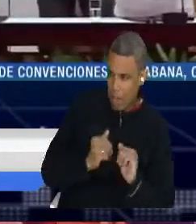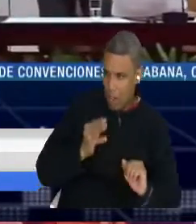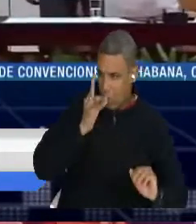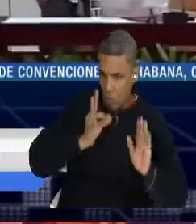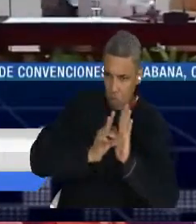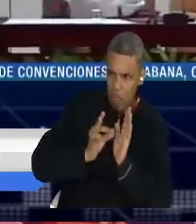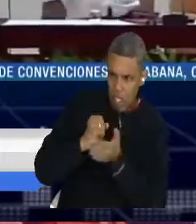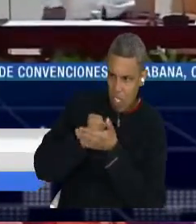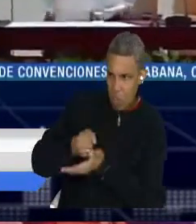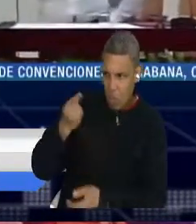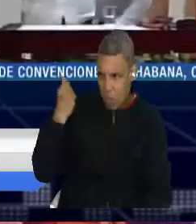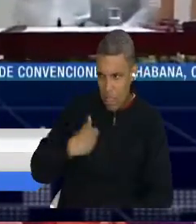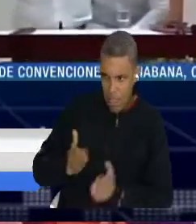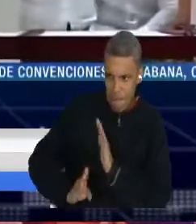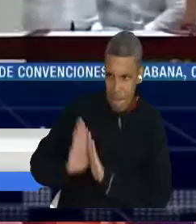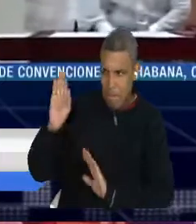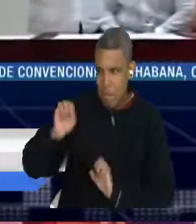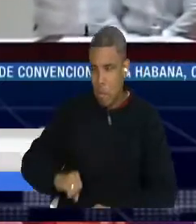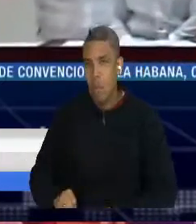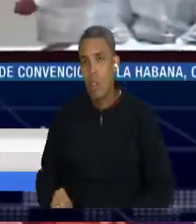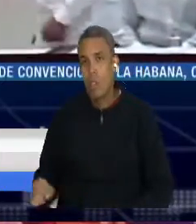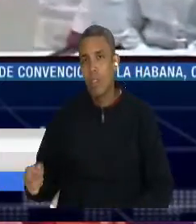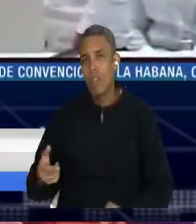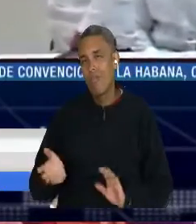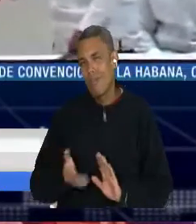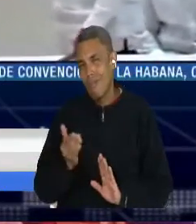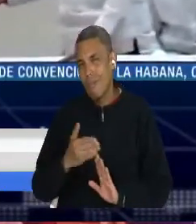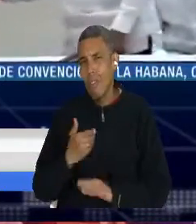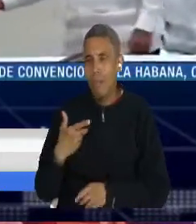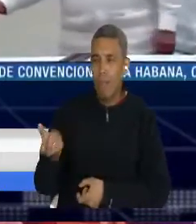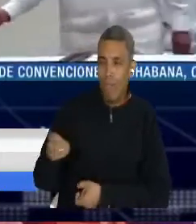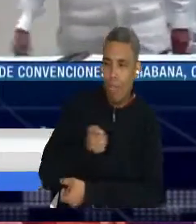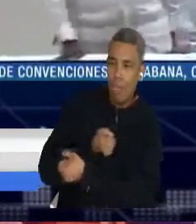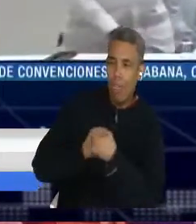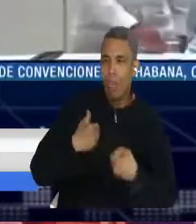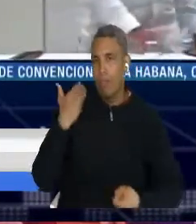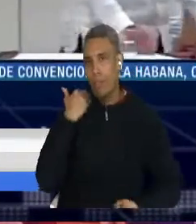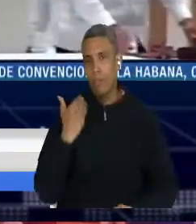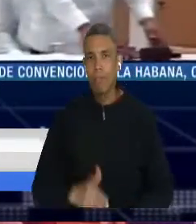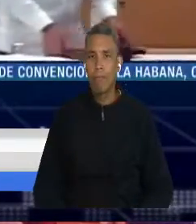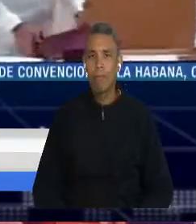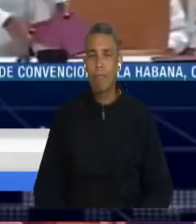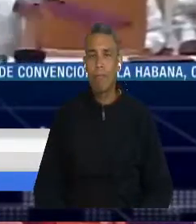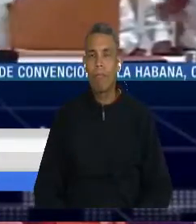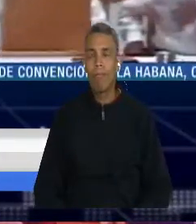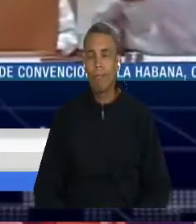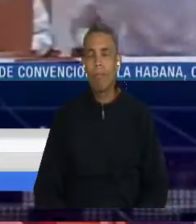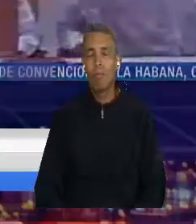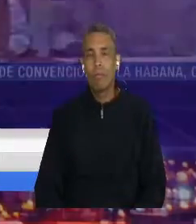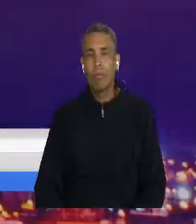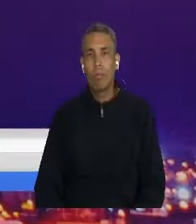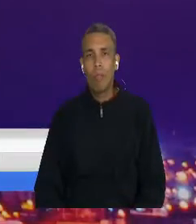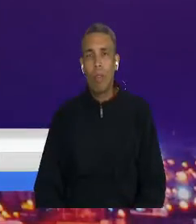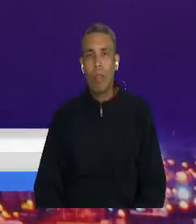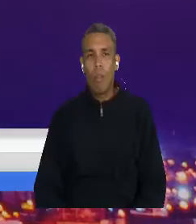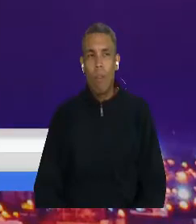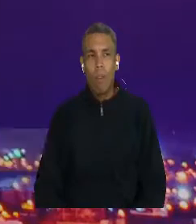degradan la utilidad o el capital social de ese territorio. Aquí lo estamos viendo y no